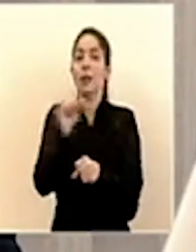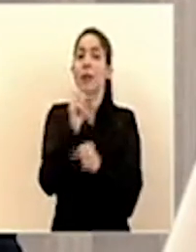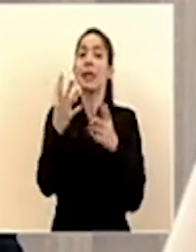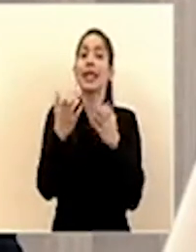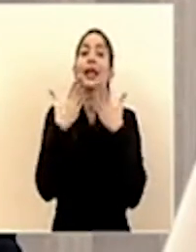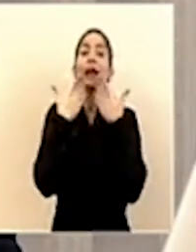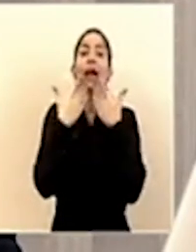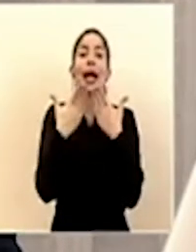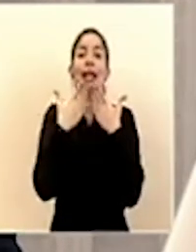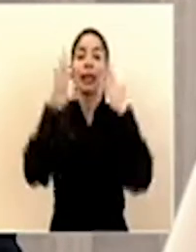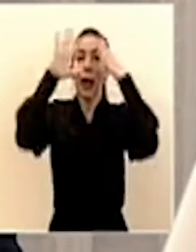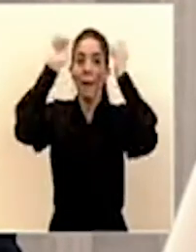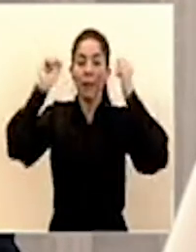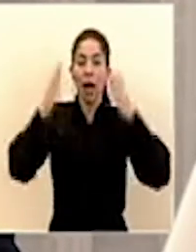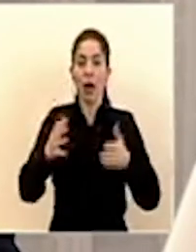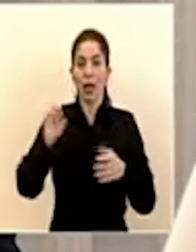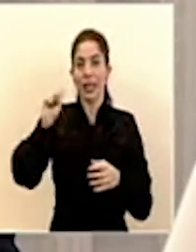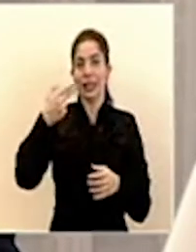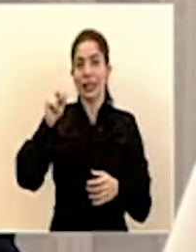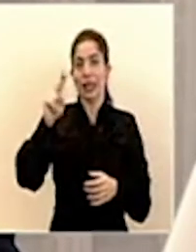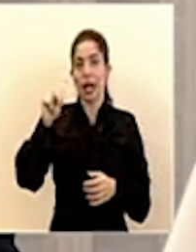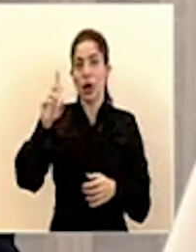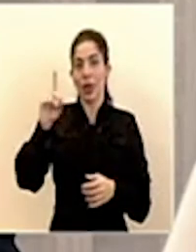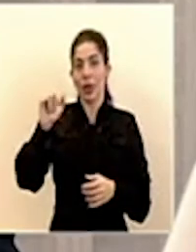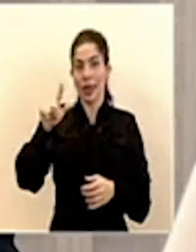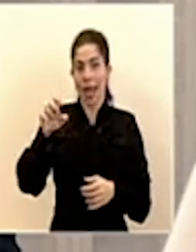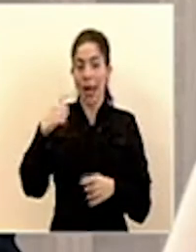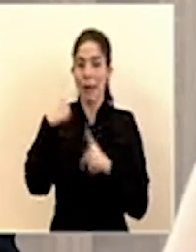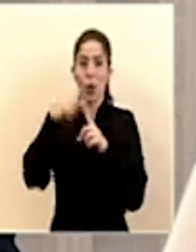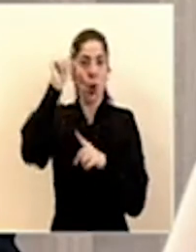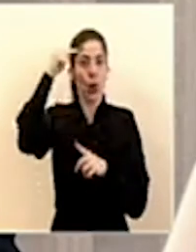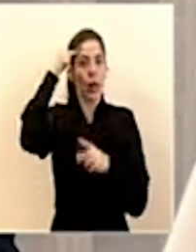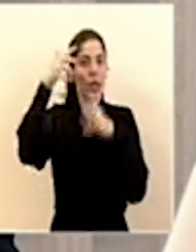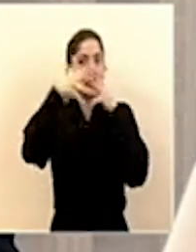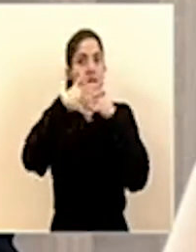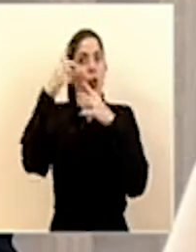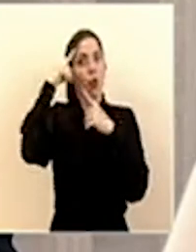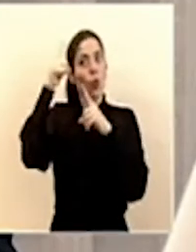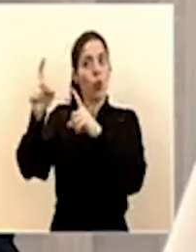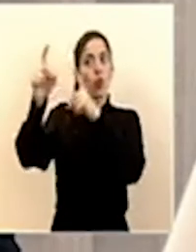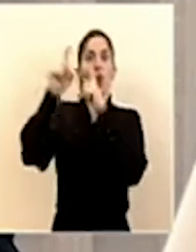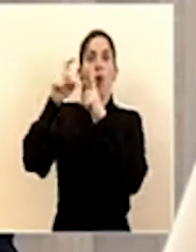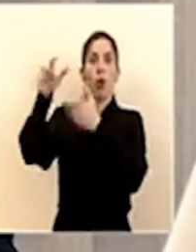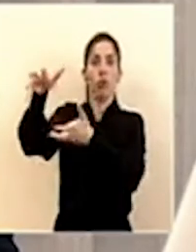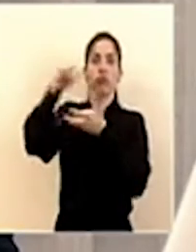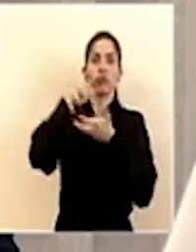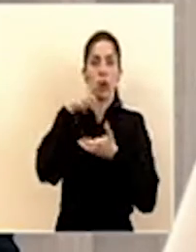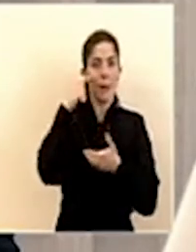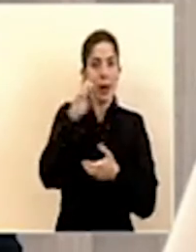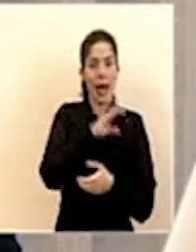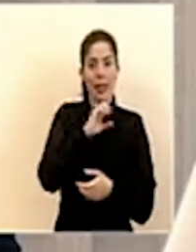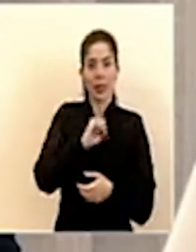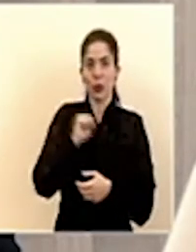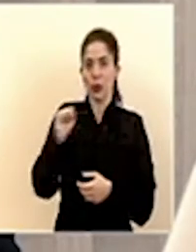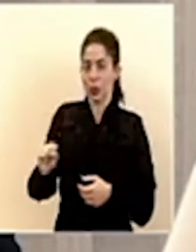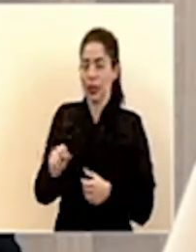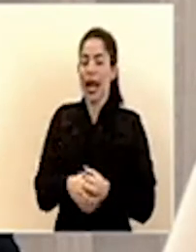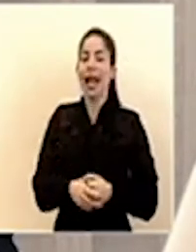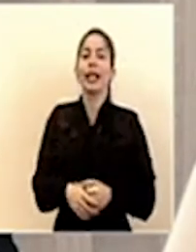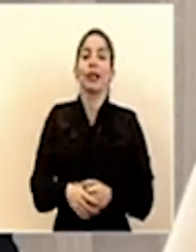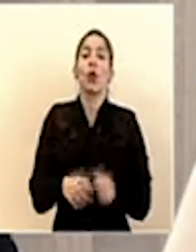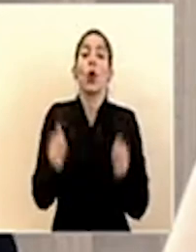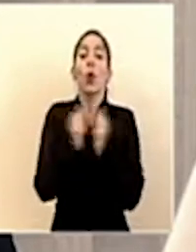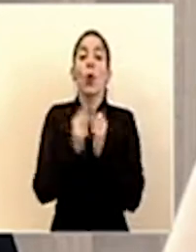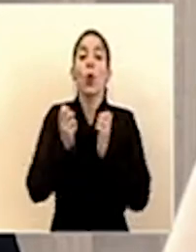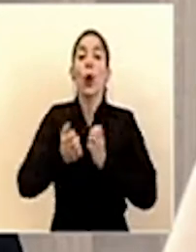a la embajadora Sharon Day y al gobierno de los Estados Unidos por la donación que han remitido a la caja costarricense del seguro social con